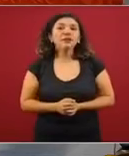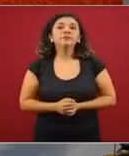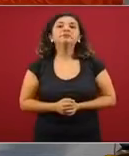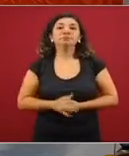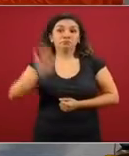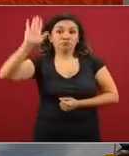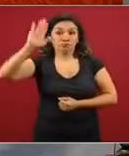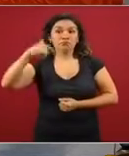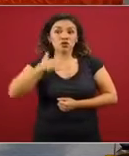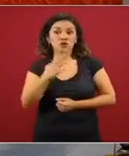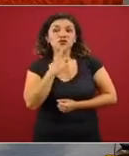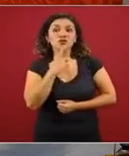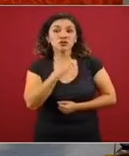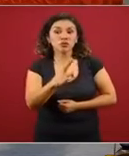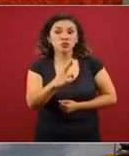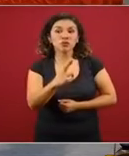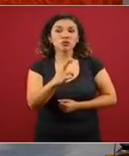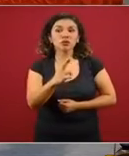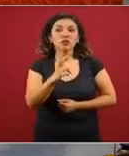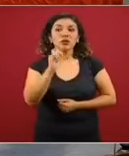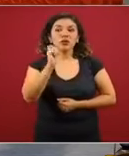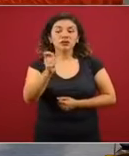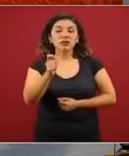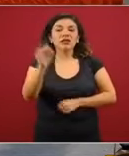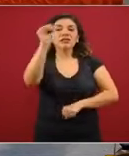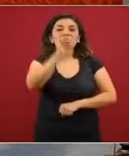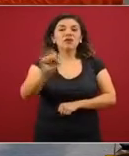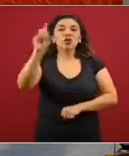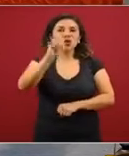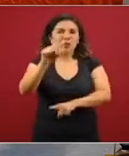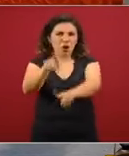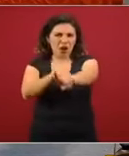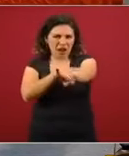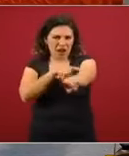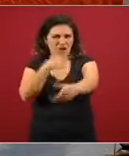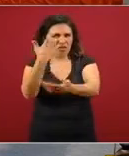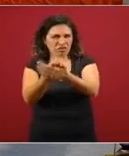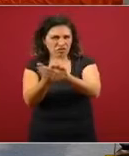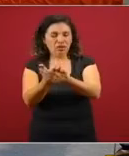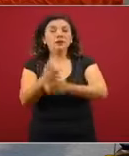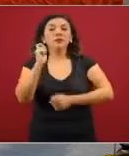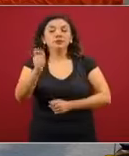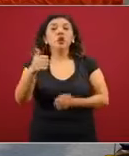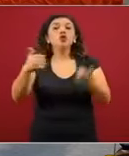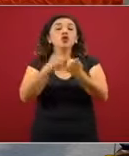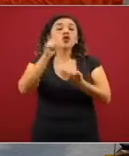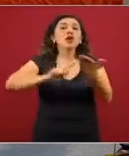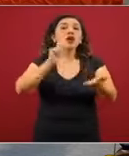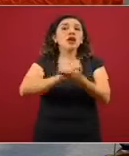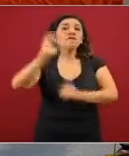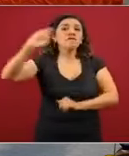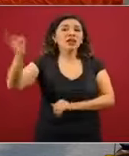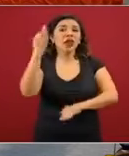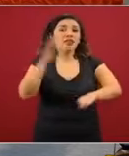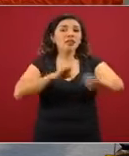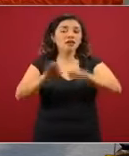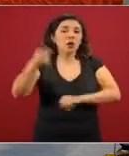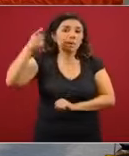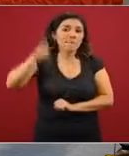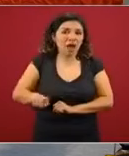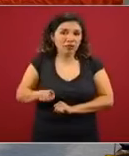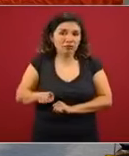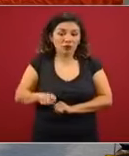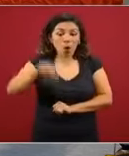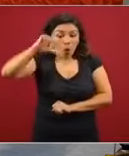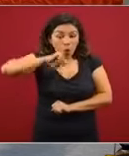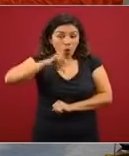a contestar el tema de los fines de semana largos. Nos reige la Ley Federal del Trabajo y el día de